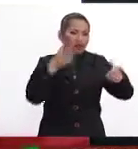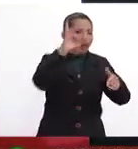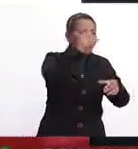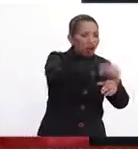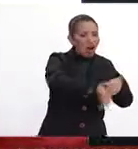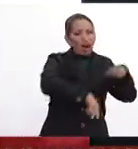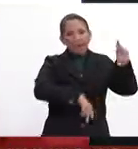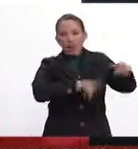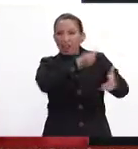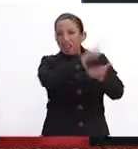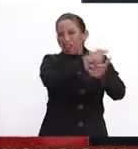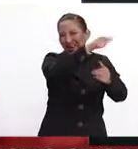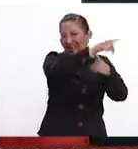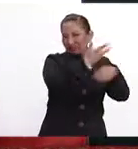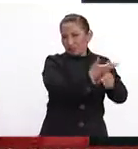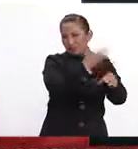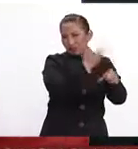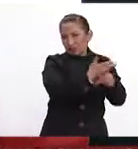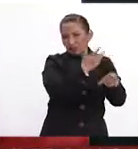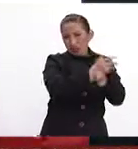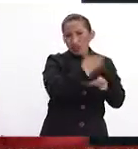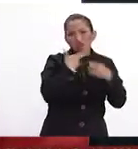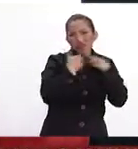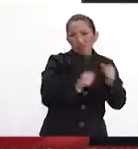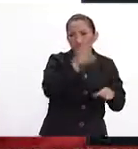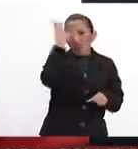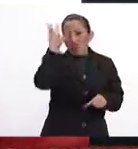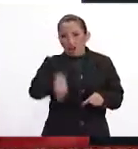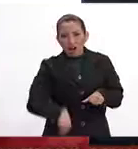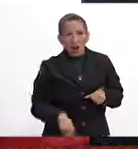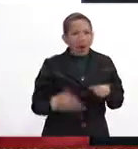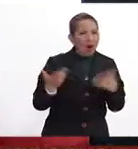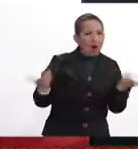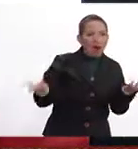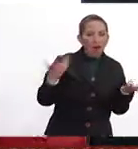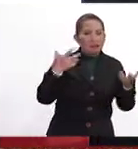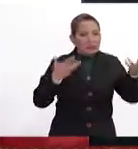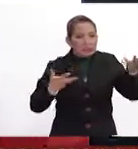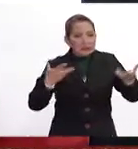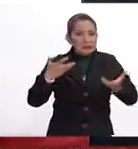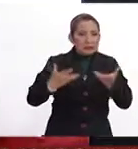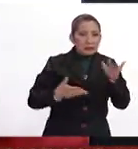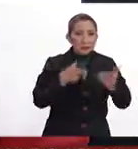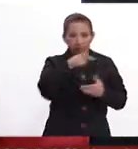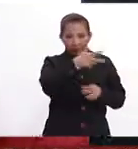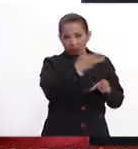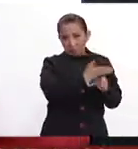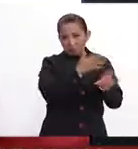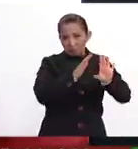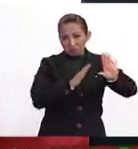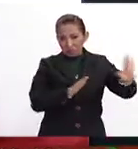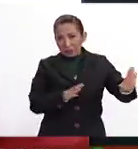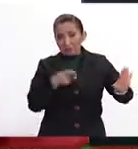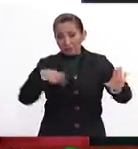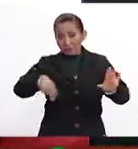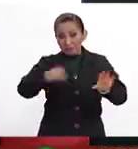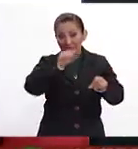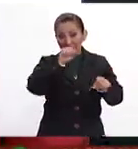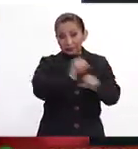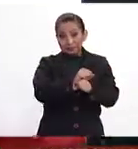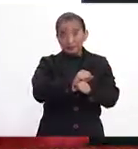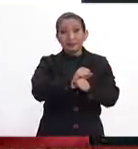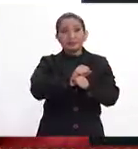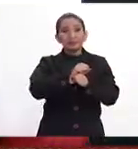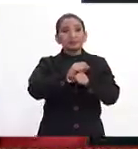que hay legales, fiscales, en temas económicos, es decir, o simplemente esta semana, o